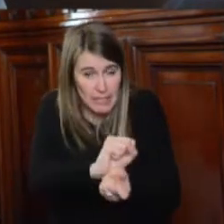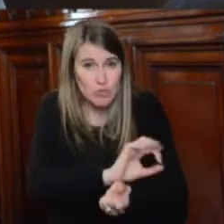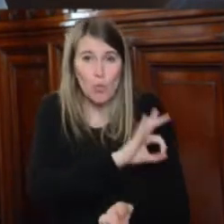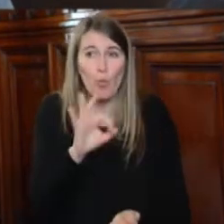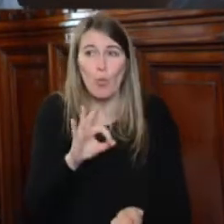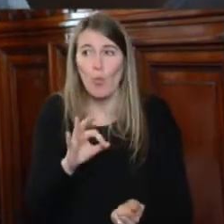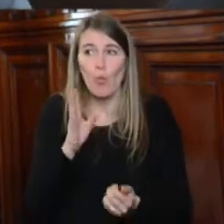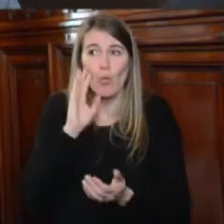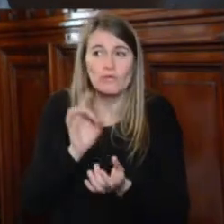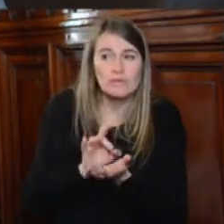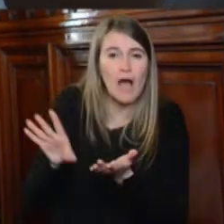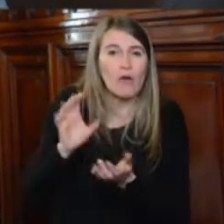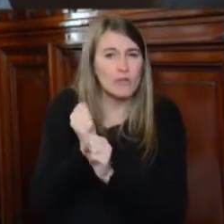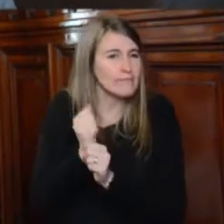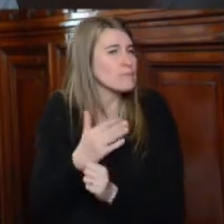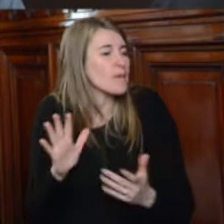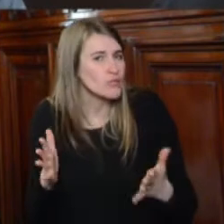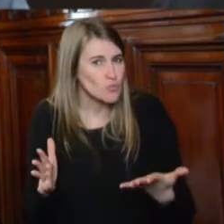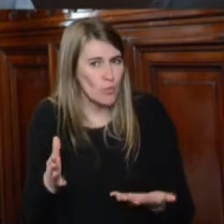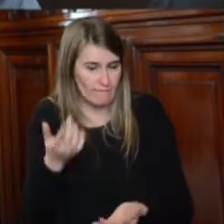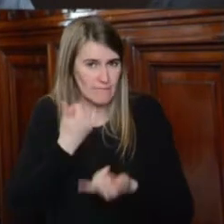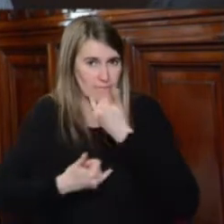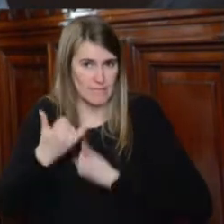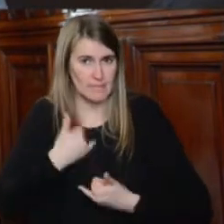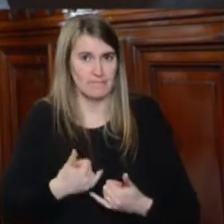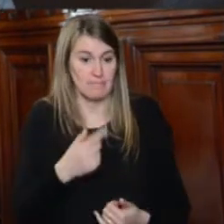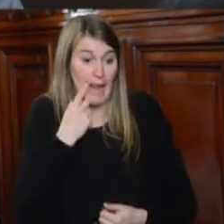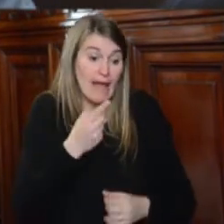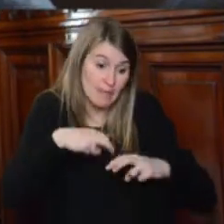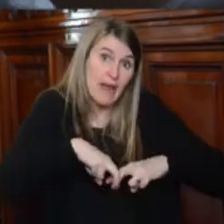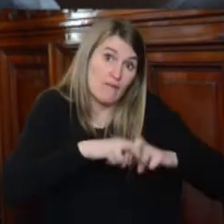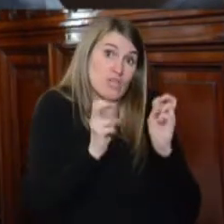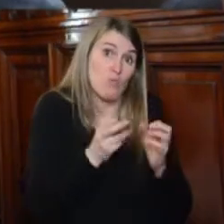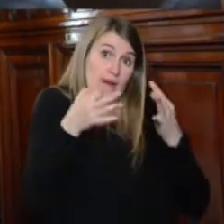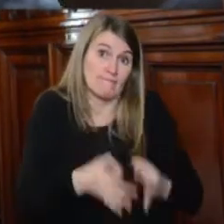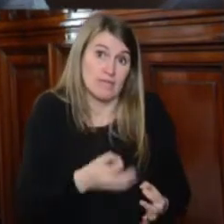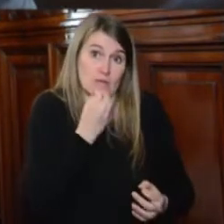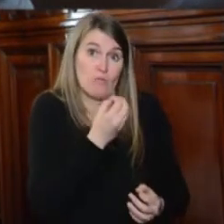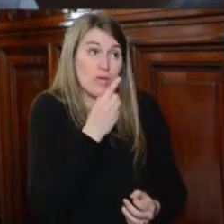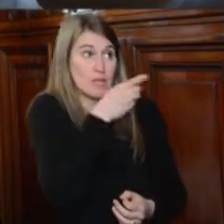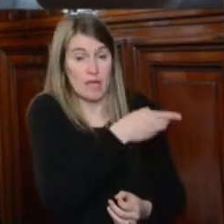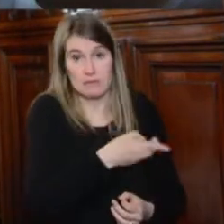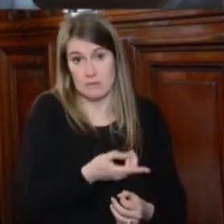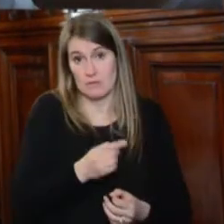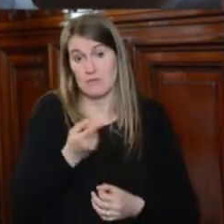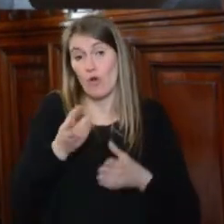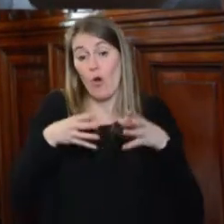seguimiento. Y bueno, siempre la Comisión Interamericana